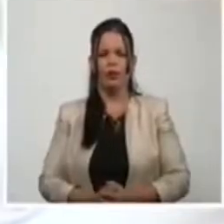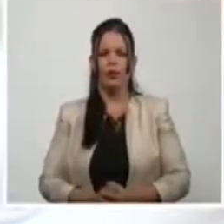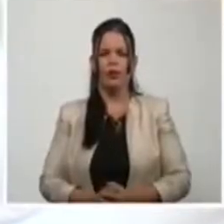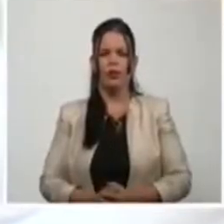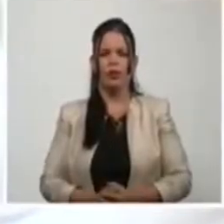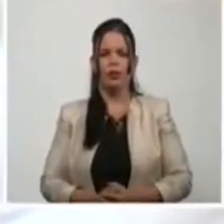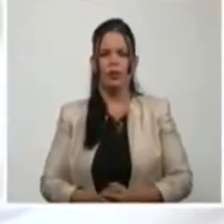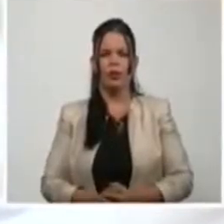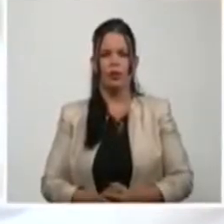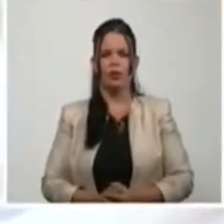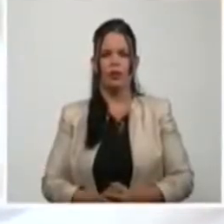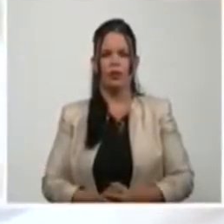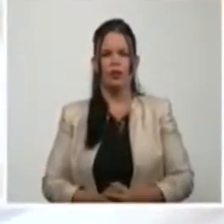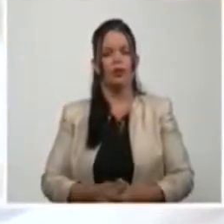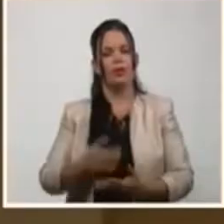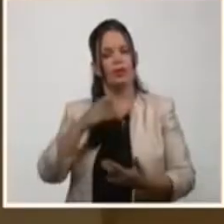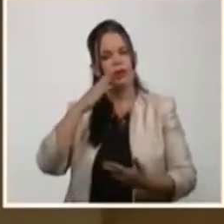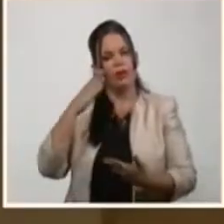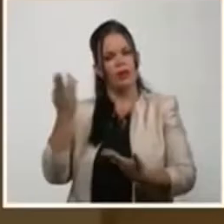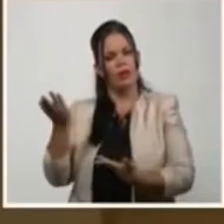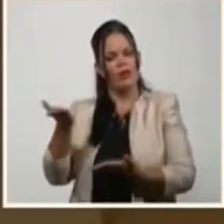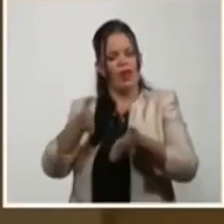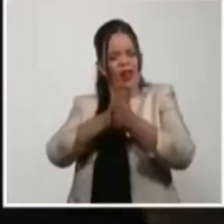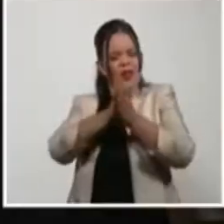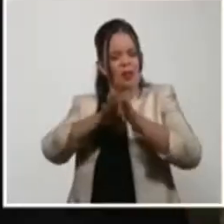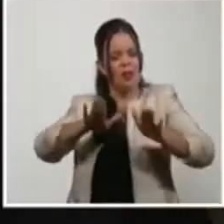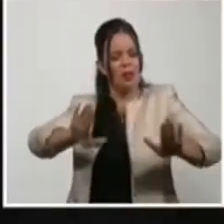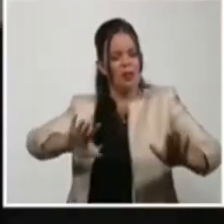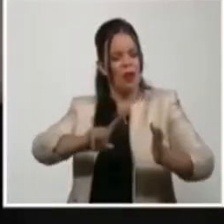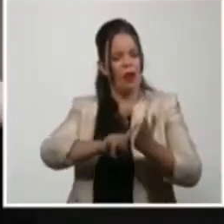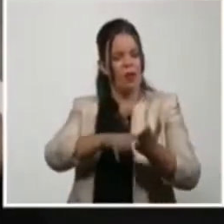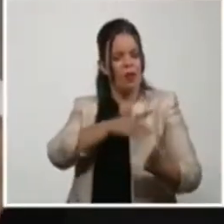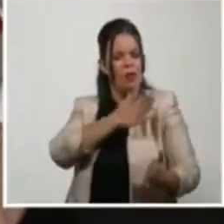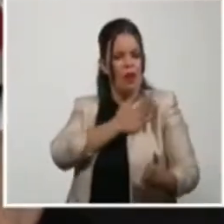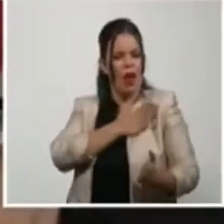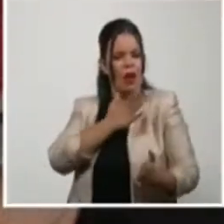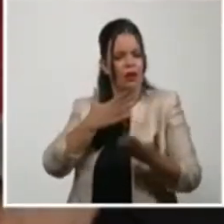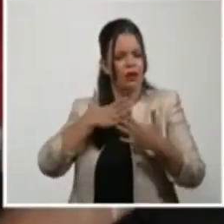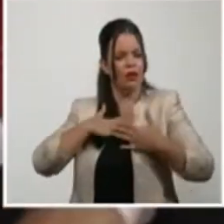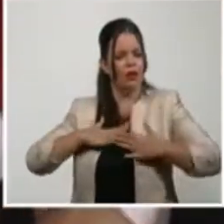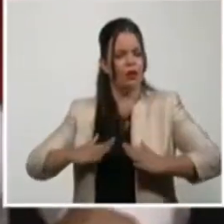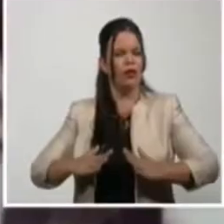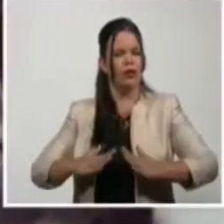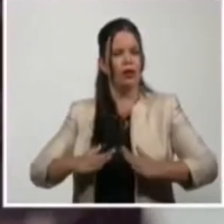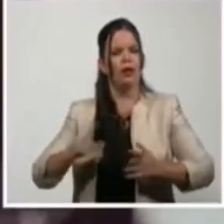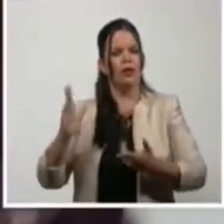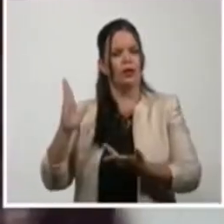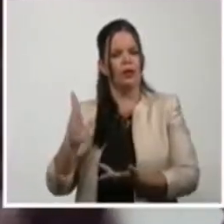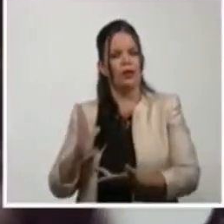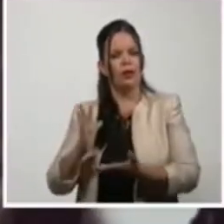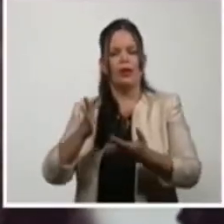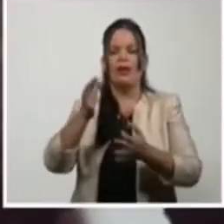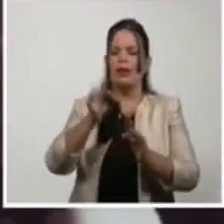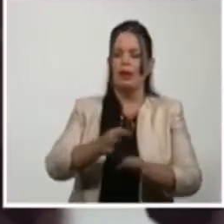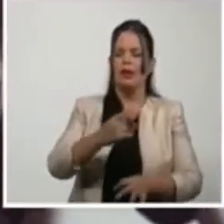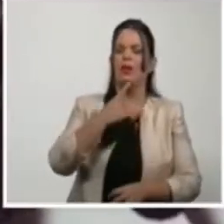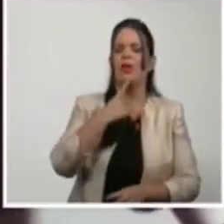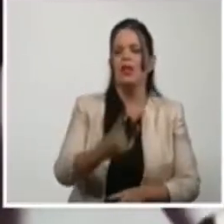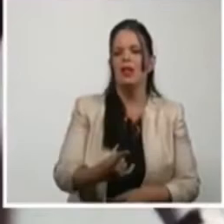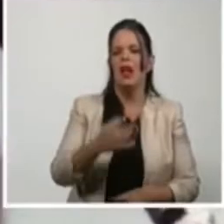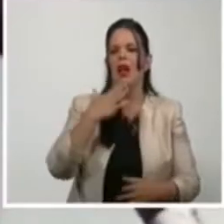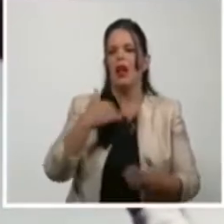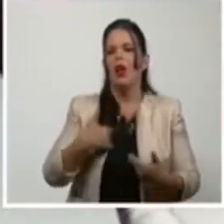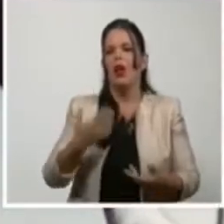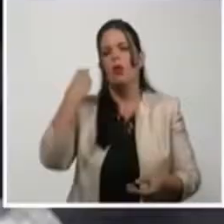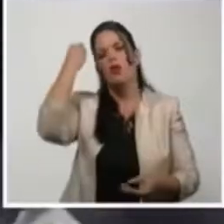Con la serenidad de un nonagenario y hombre de pensamiento, Enrique Pineda Barnet dejó en una frase qué sentido le daba el séptimo